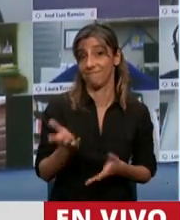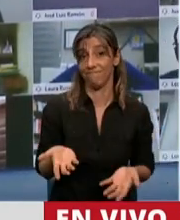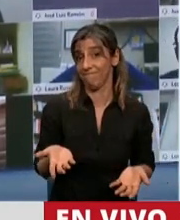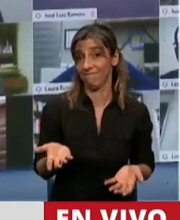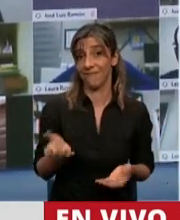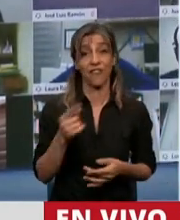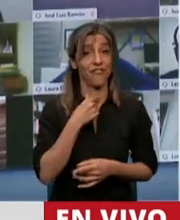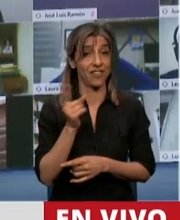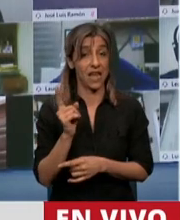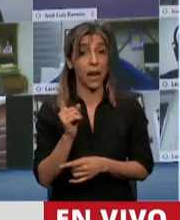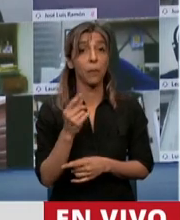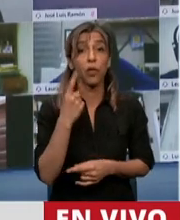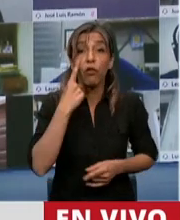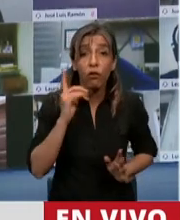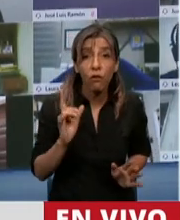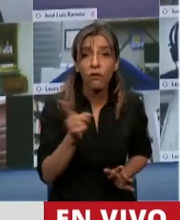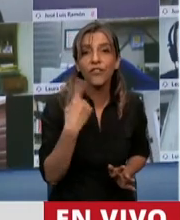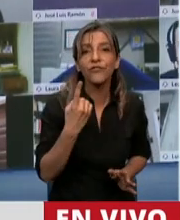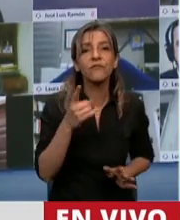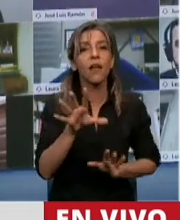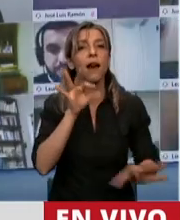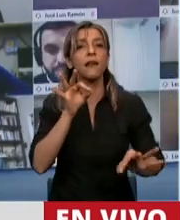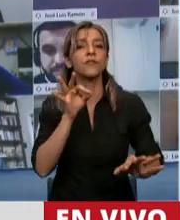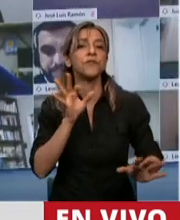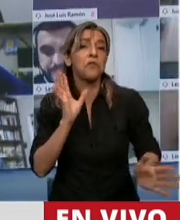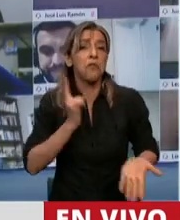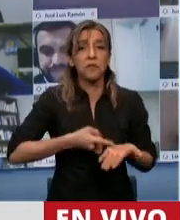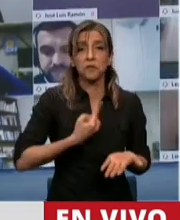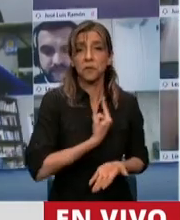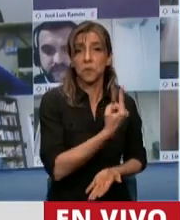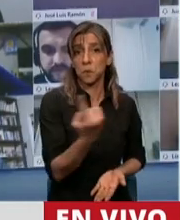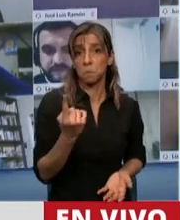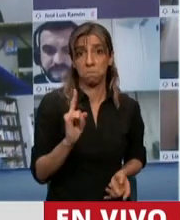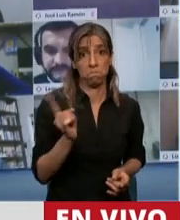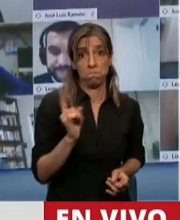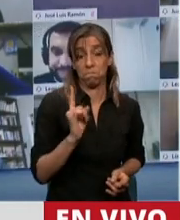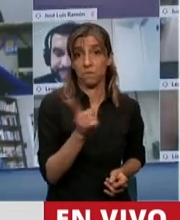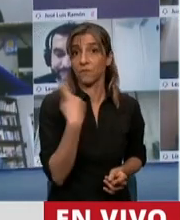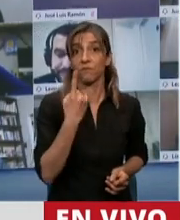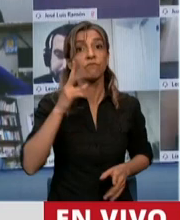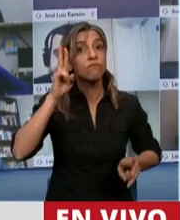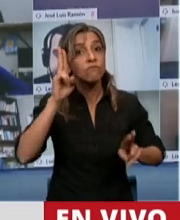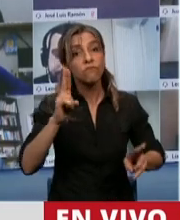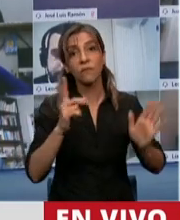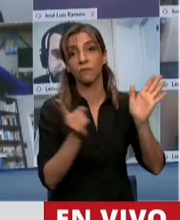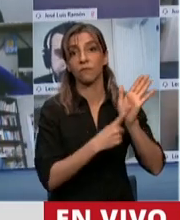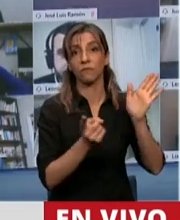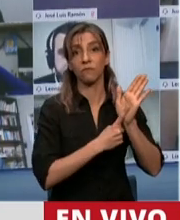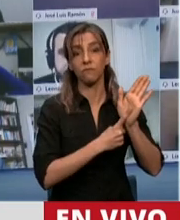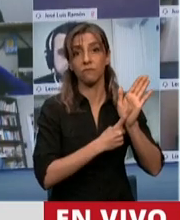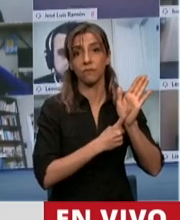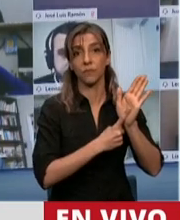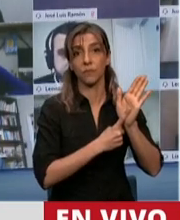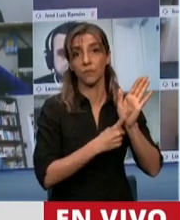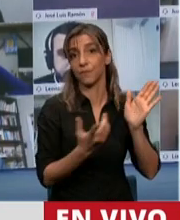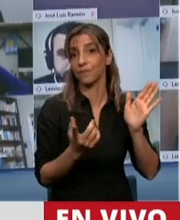reglamentaria que nosotros tenemos de estar hoy acá. No decidimos si estamos o no. Ya han pasado